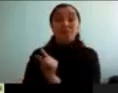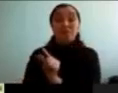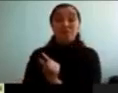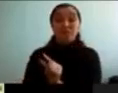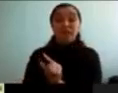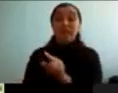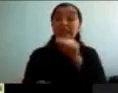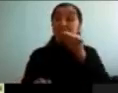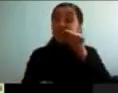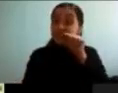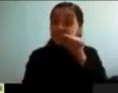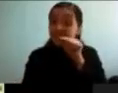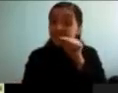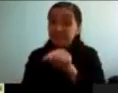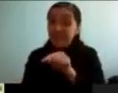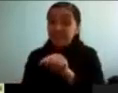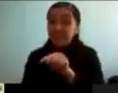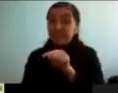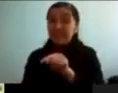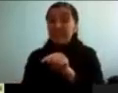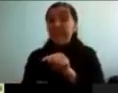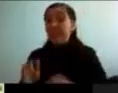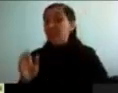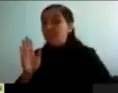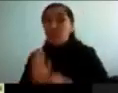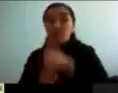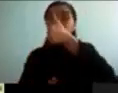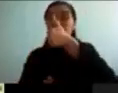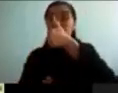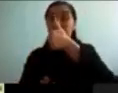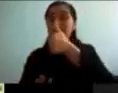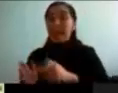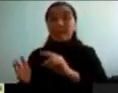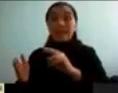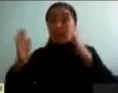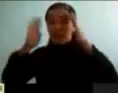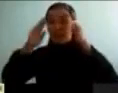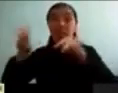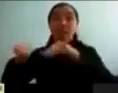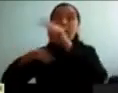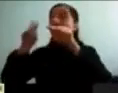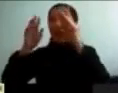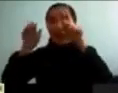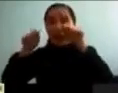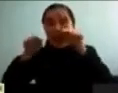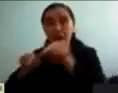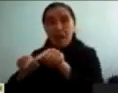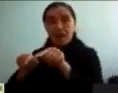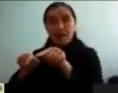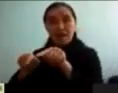caso el déficit, se dispara. Interesante es la incidencia del déficit no es la única